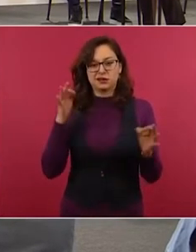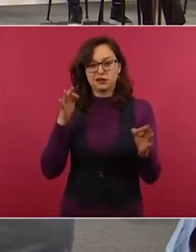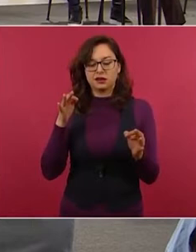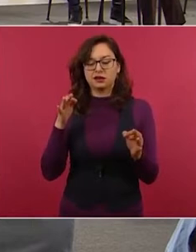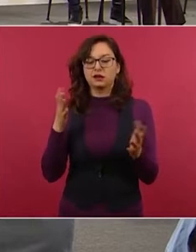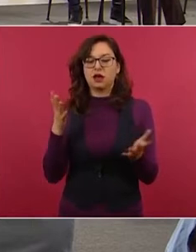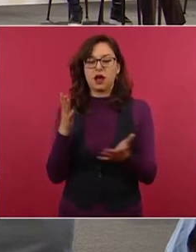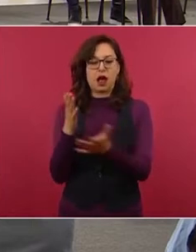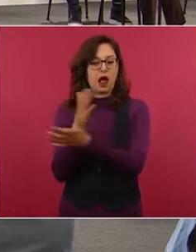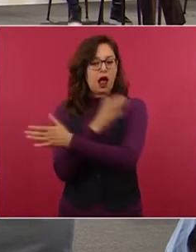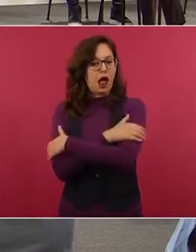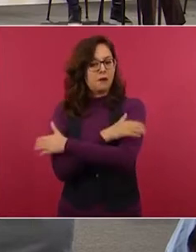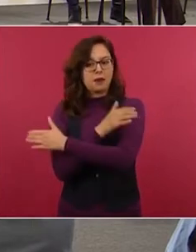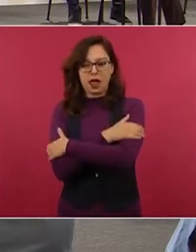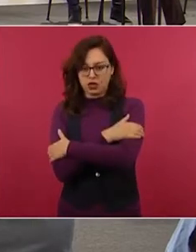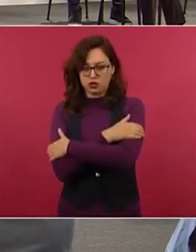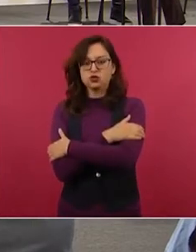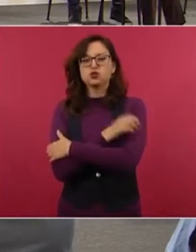Choca